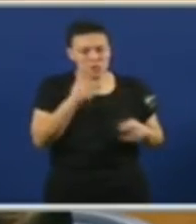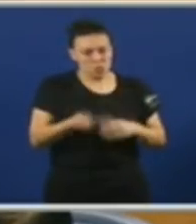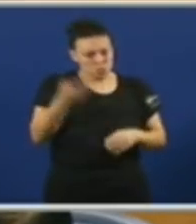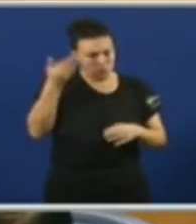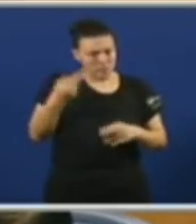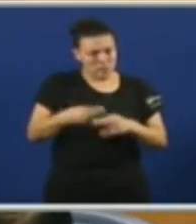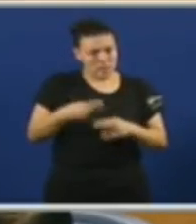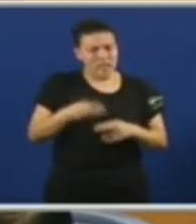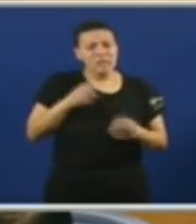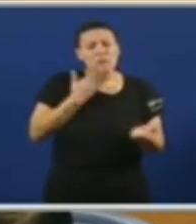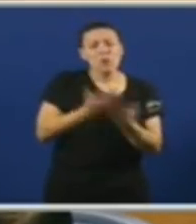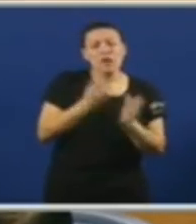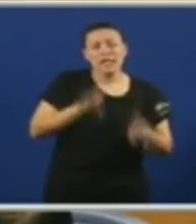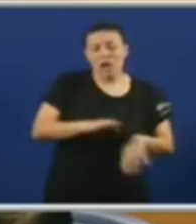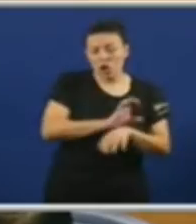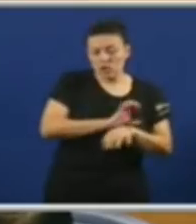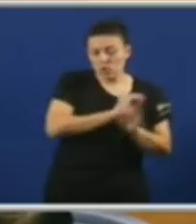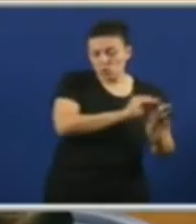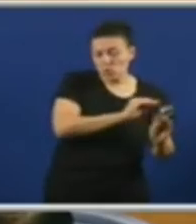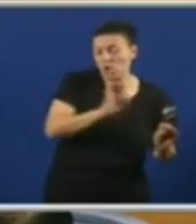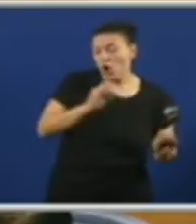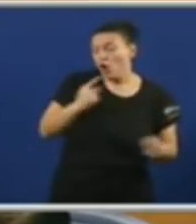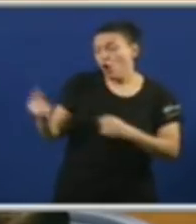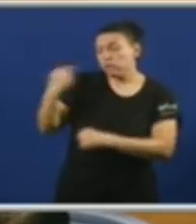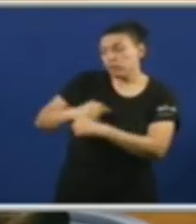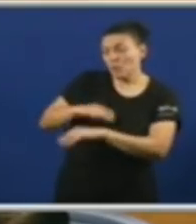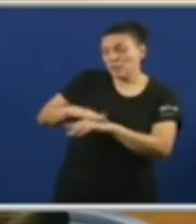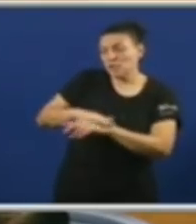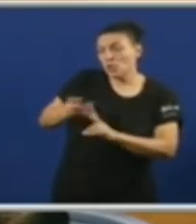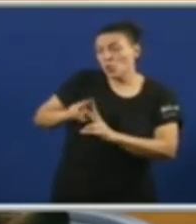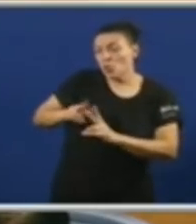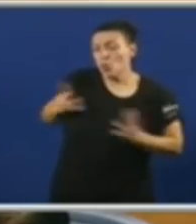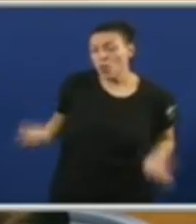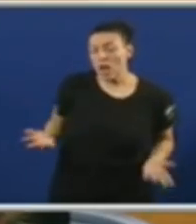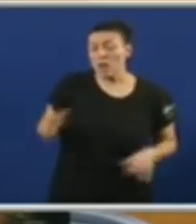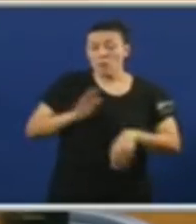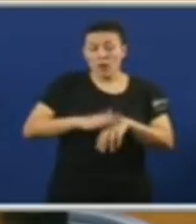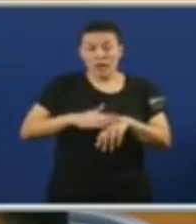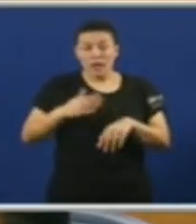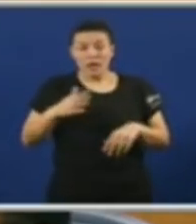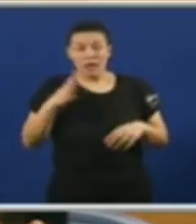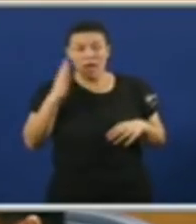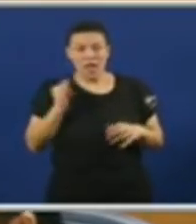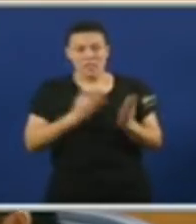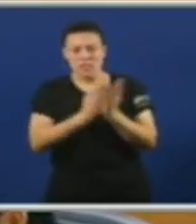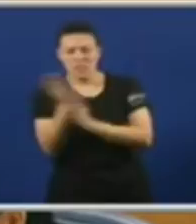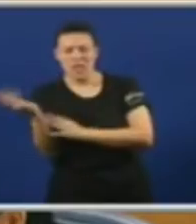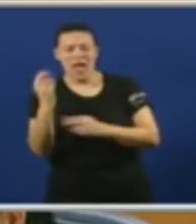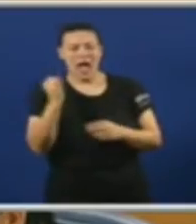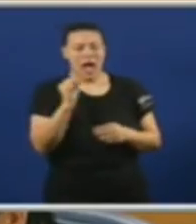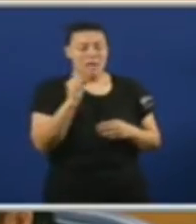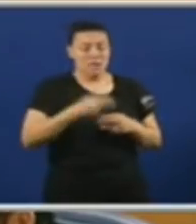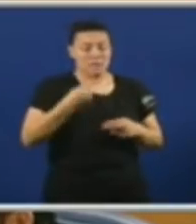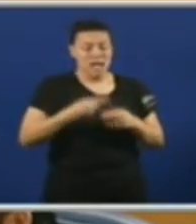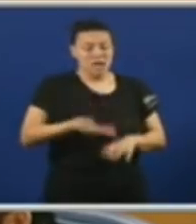A propuxo a súa conselleira Ou se foi unha imposición do Ministerio Porque desde logo Hai alternativas A subirlle as PHS